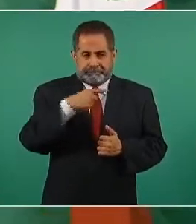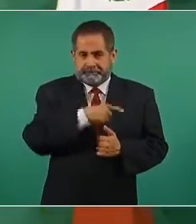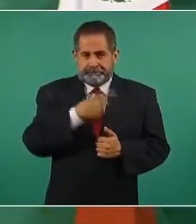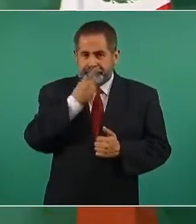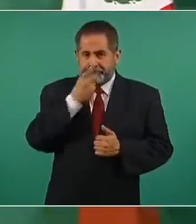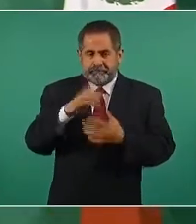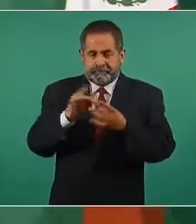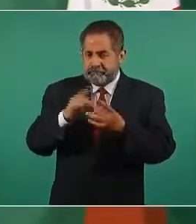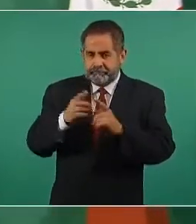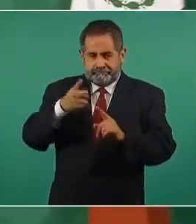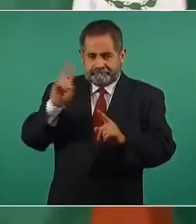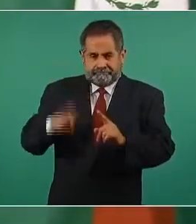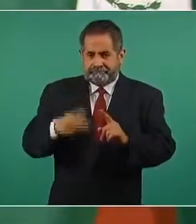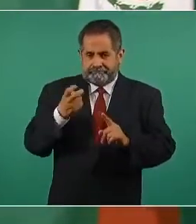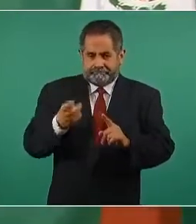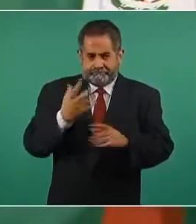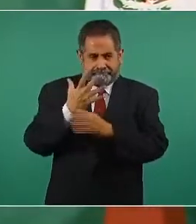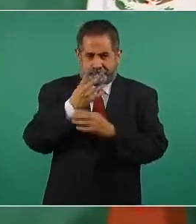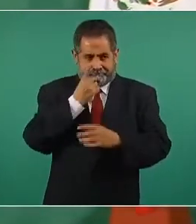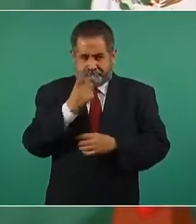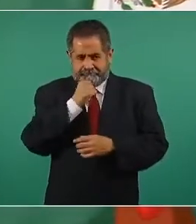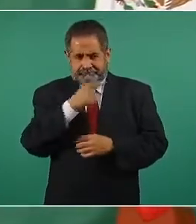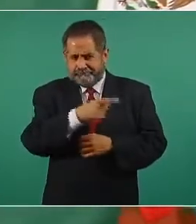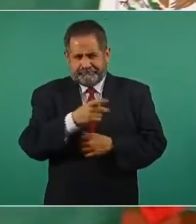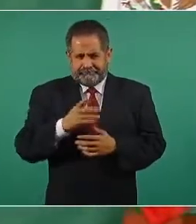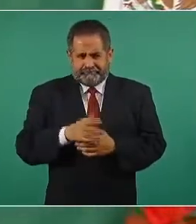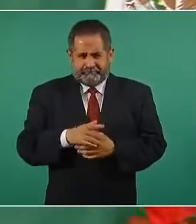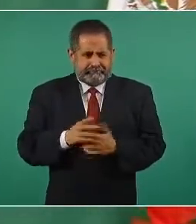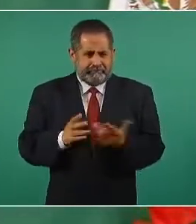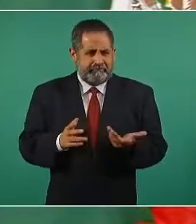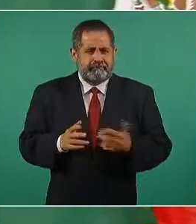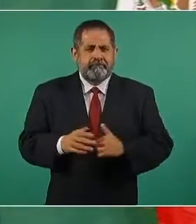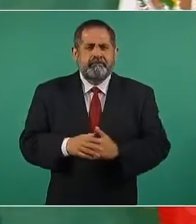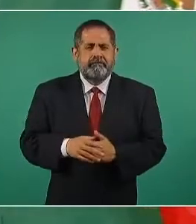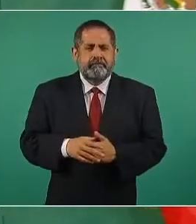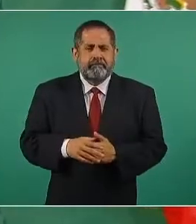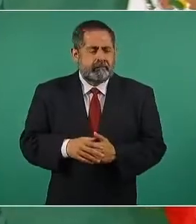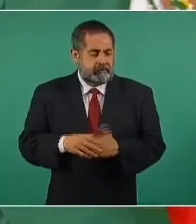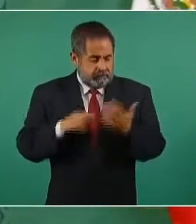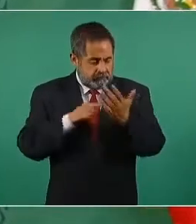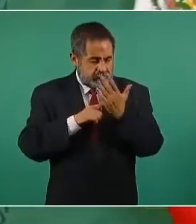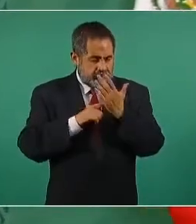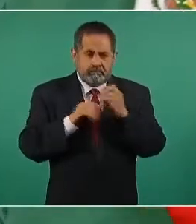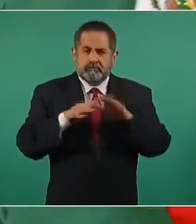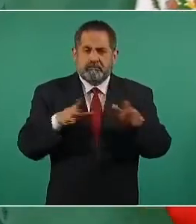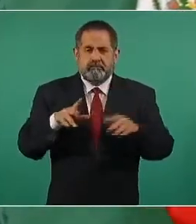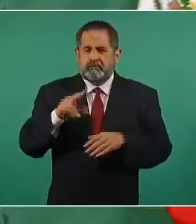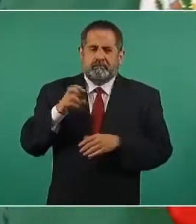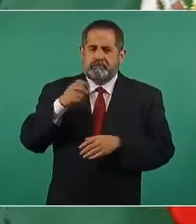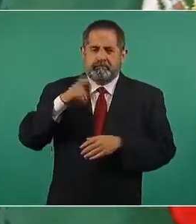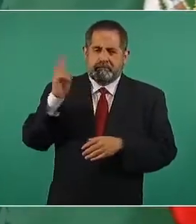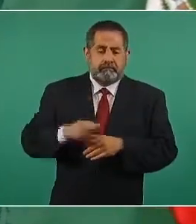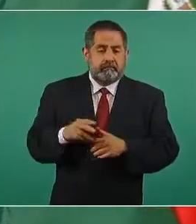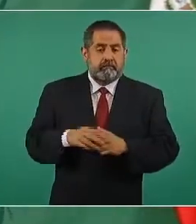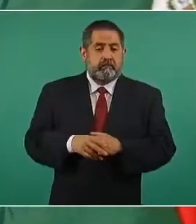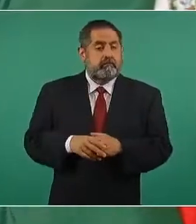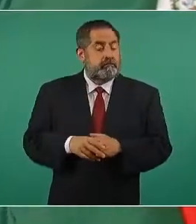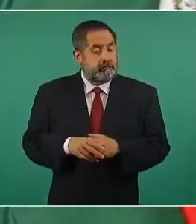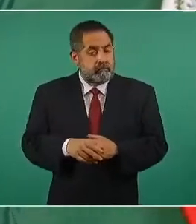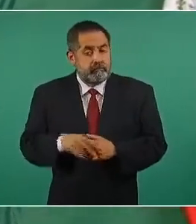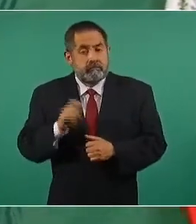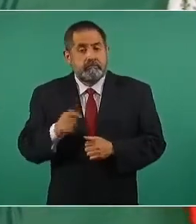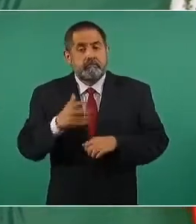cierto, que no se apegaba a la verdad y ellos